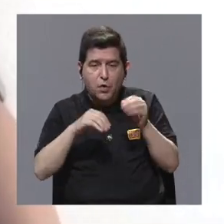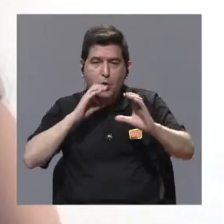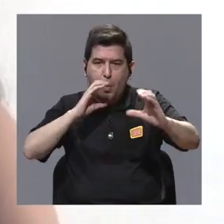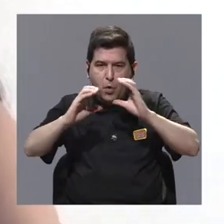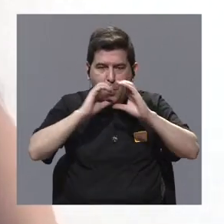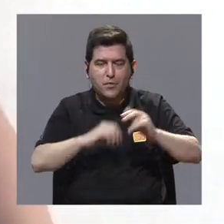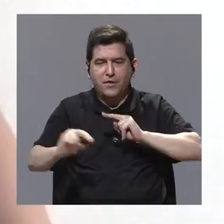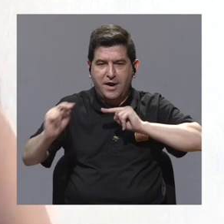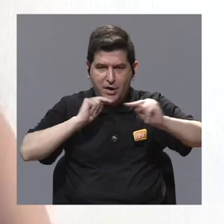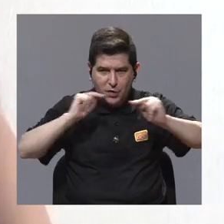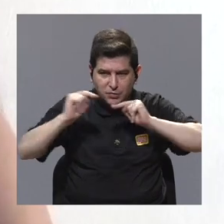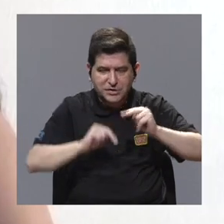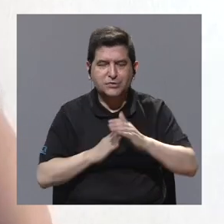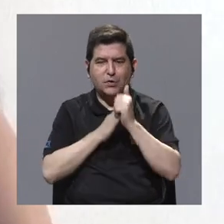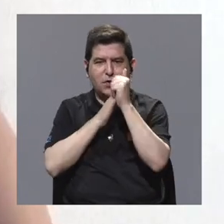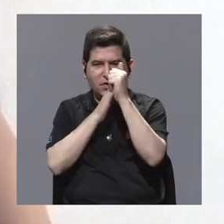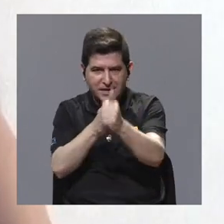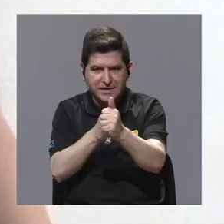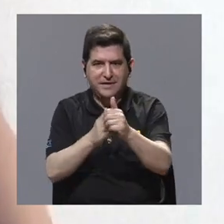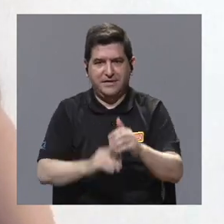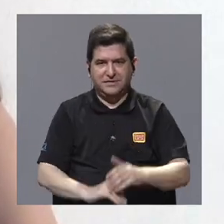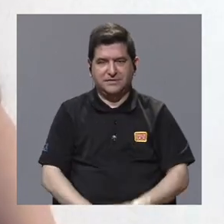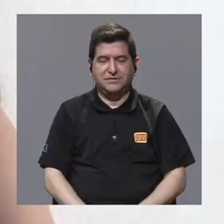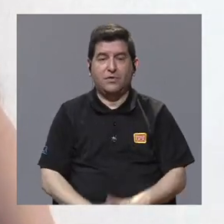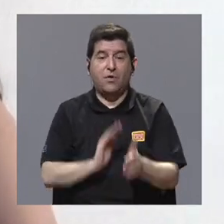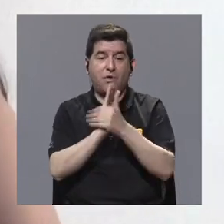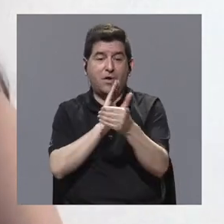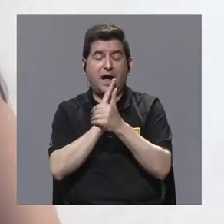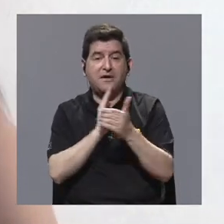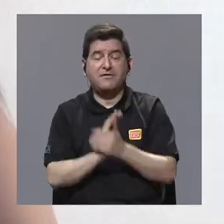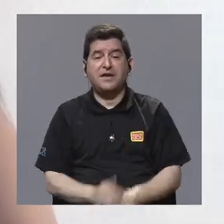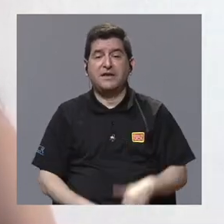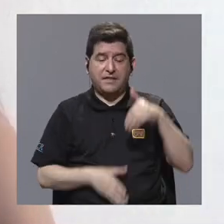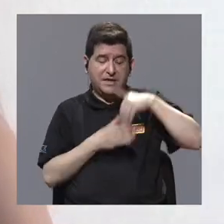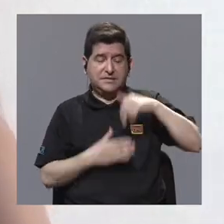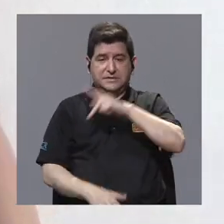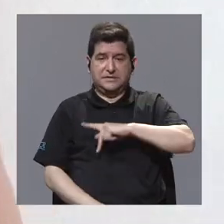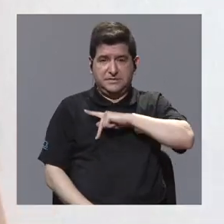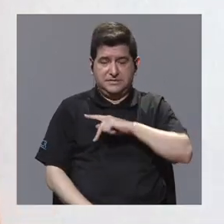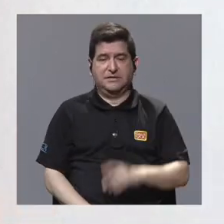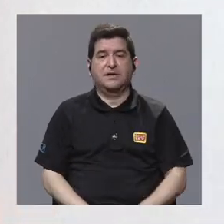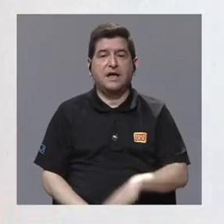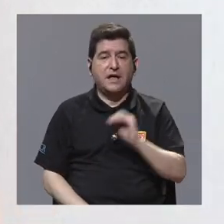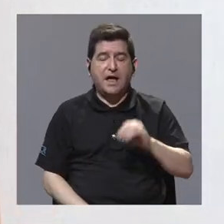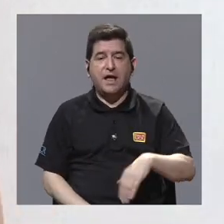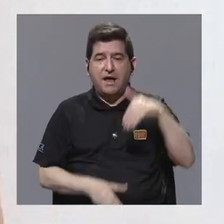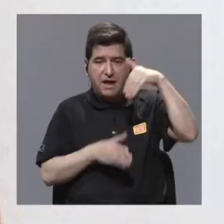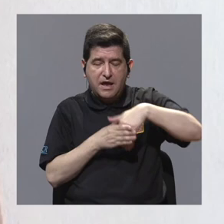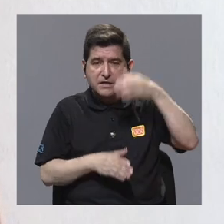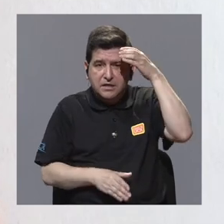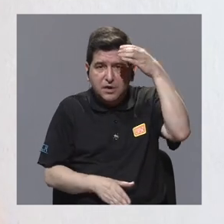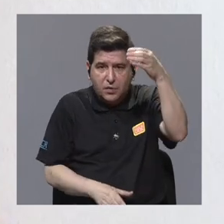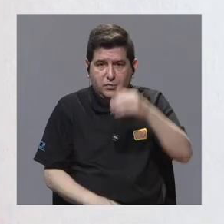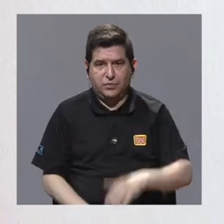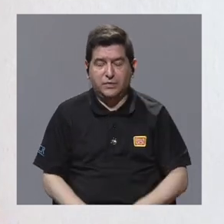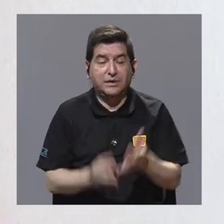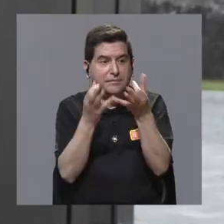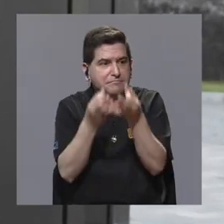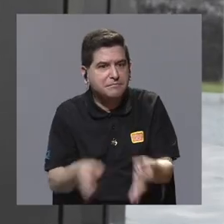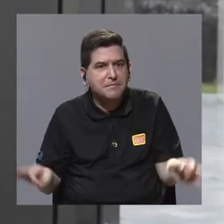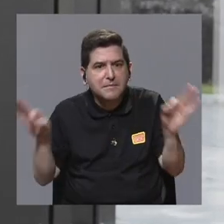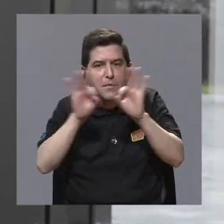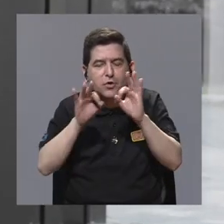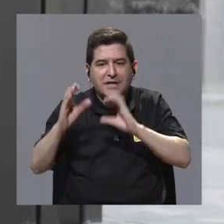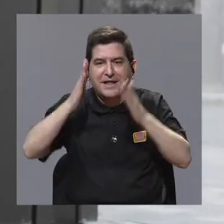herramientas de comunicación, de negociación, de liderazgo, de habilidades interpersonales, interculturales, por ejemplo,